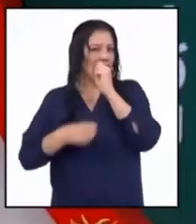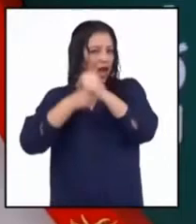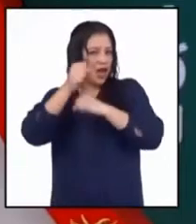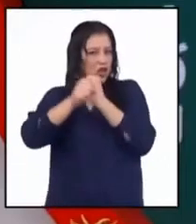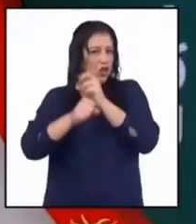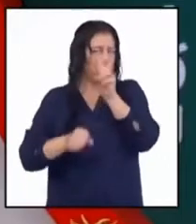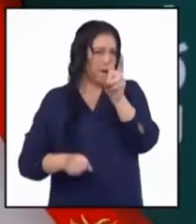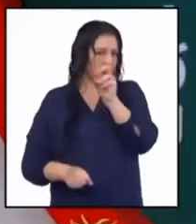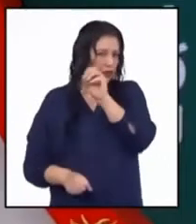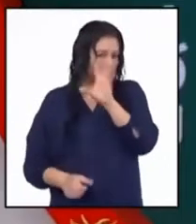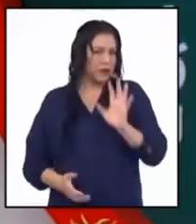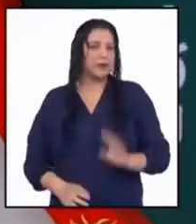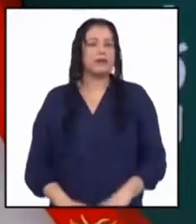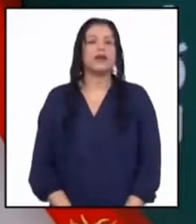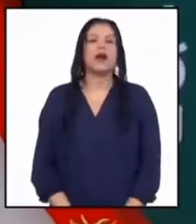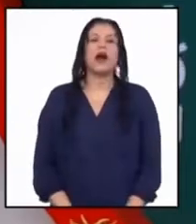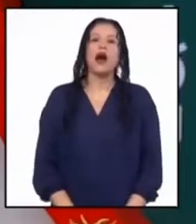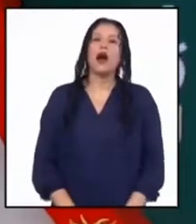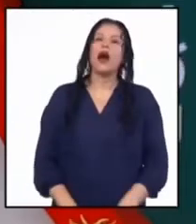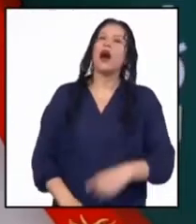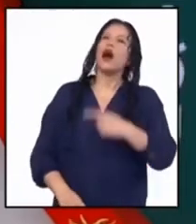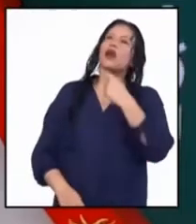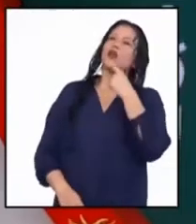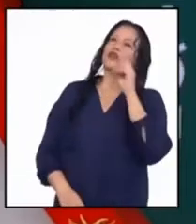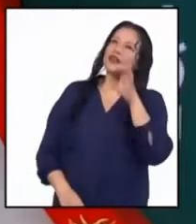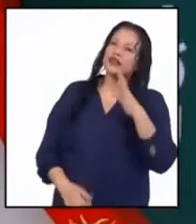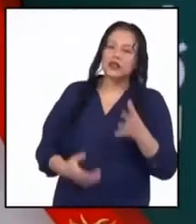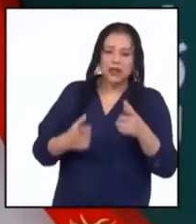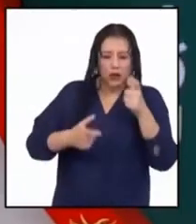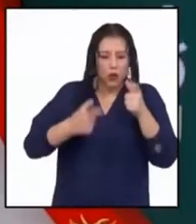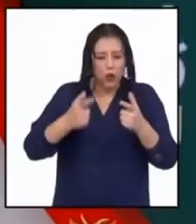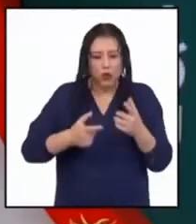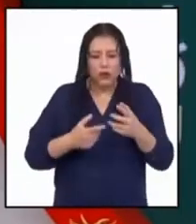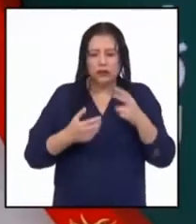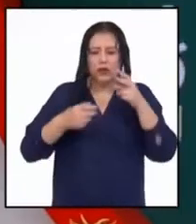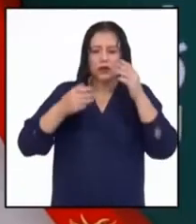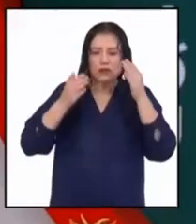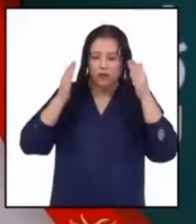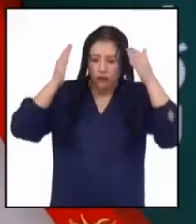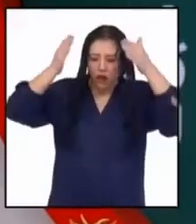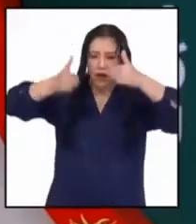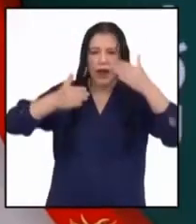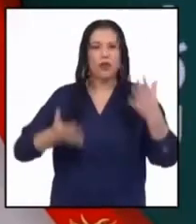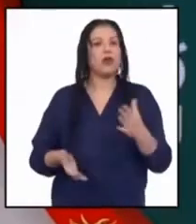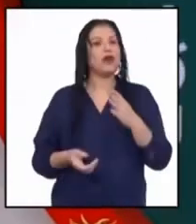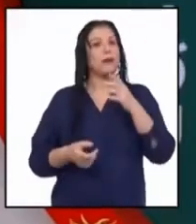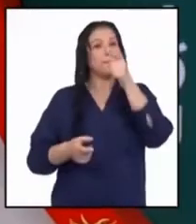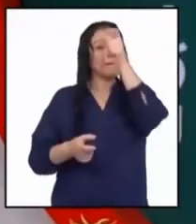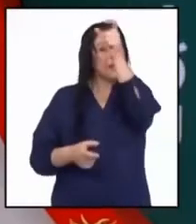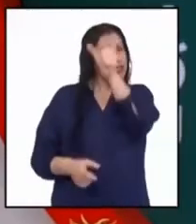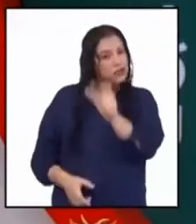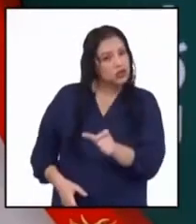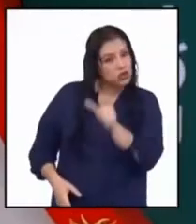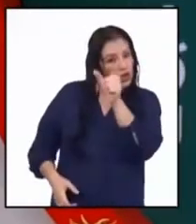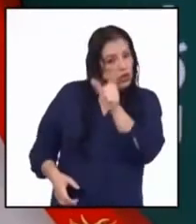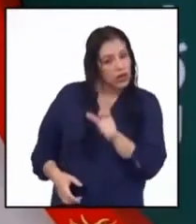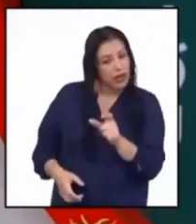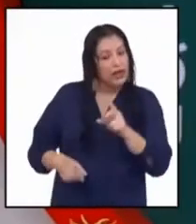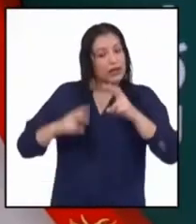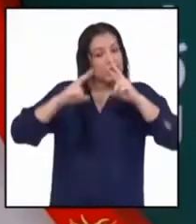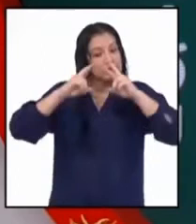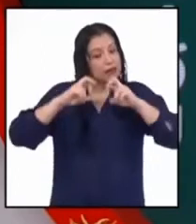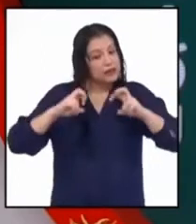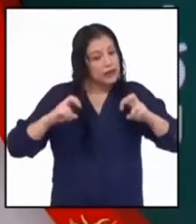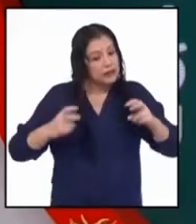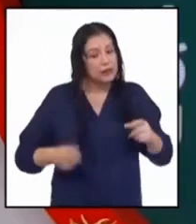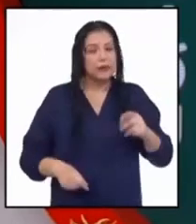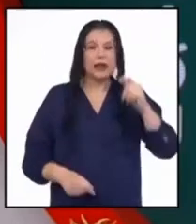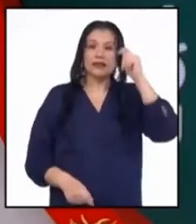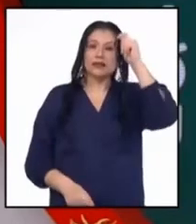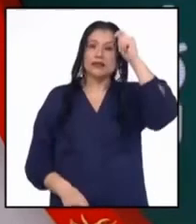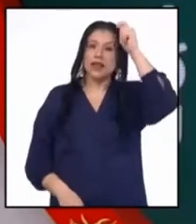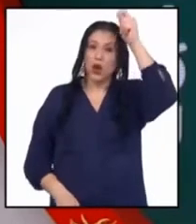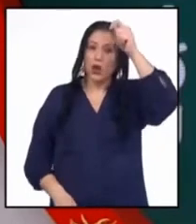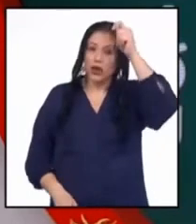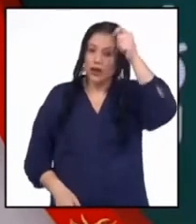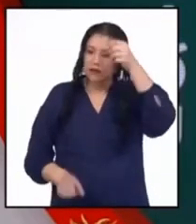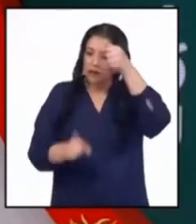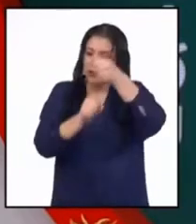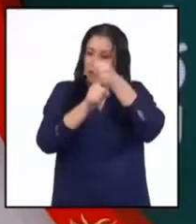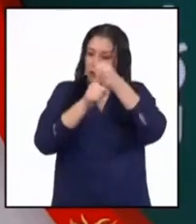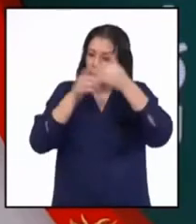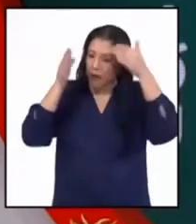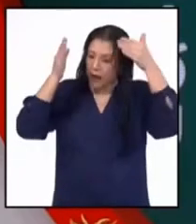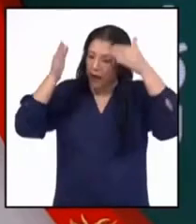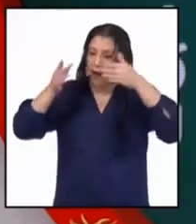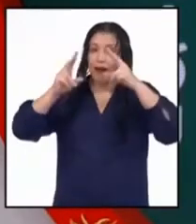dice que desde un abordaje centrado en el sujeto y sus vivencias, es decir, si analizamos este tema usando teorías centradas en el sujeto,